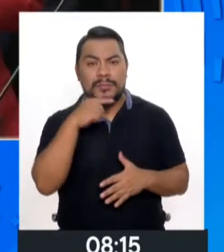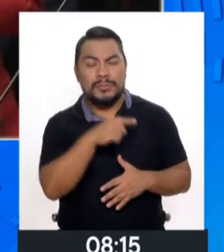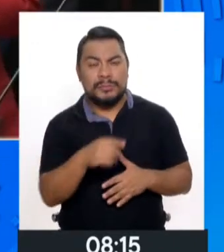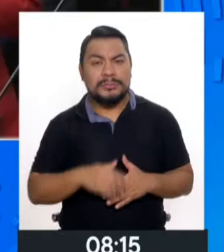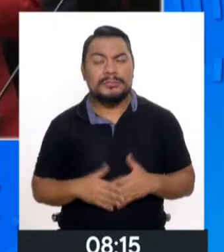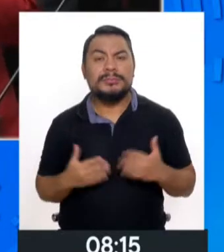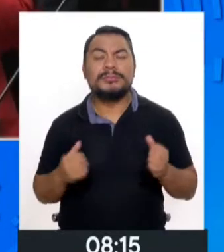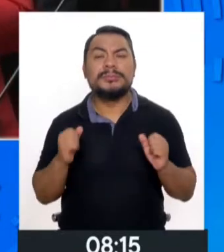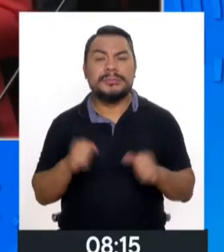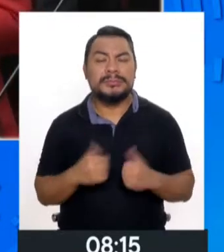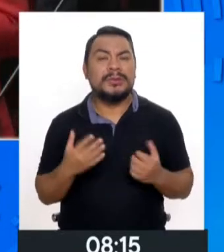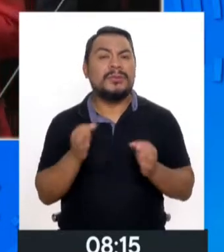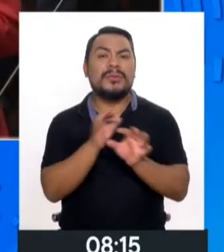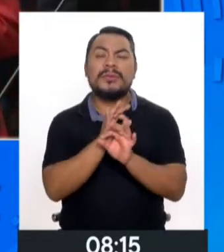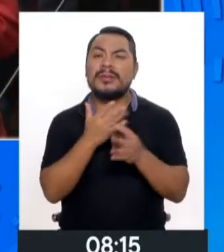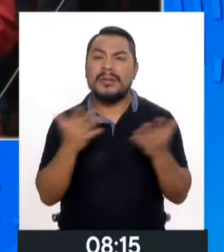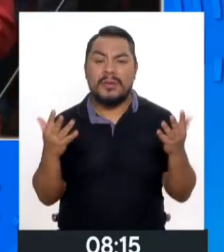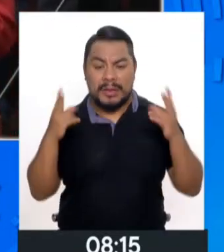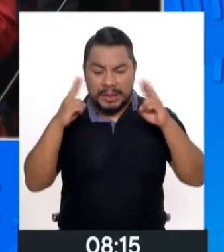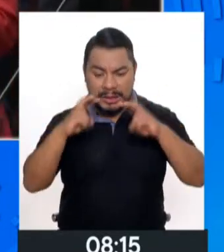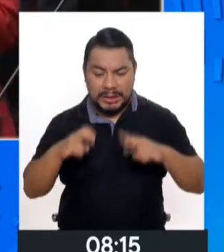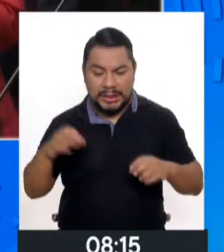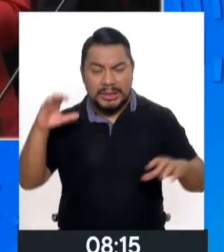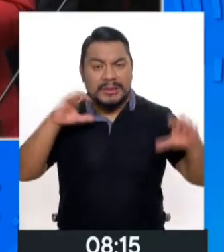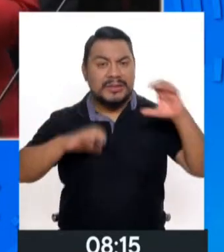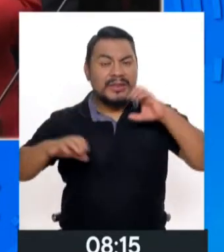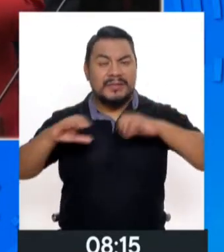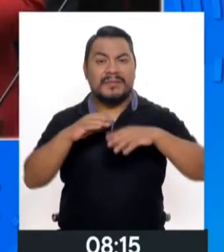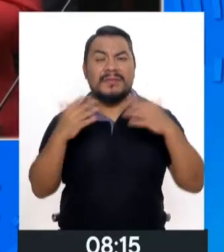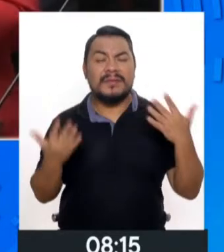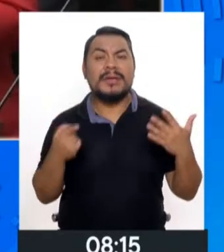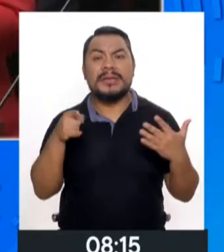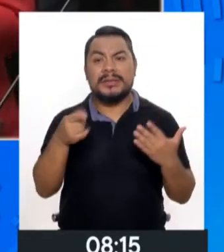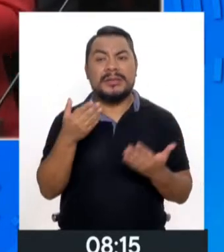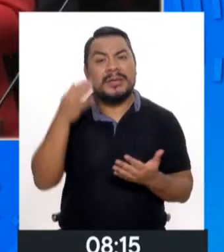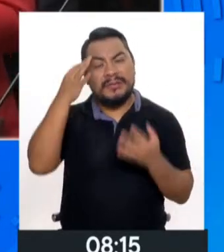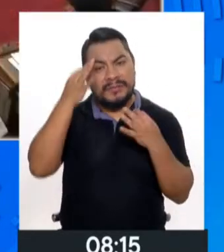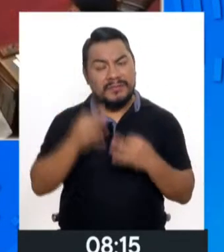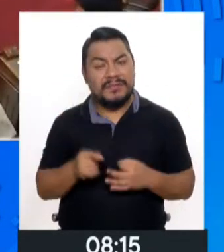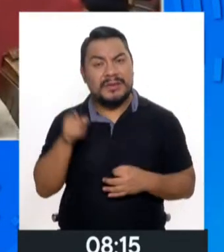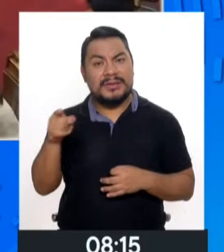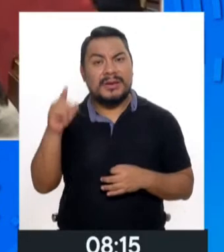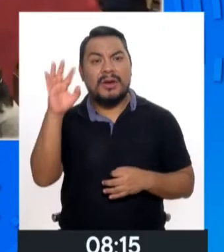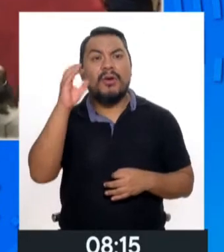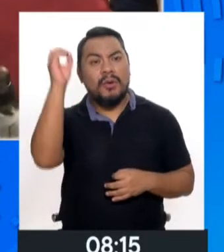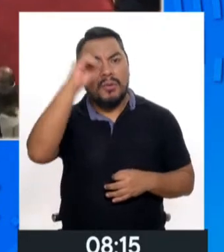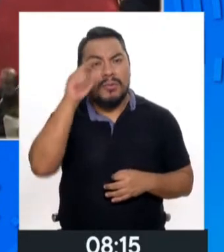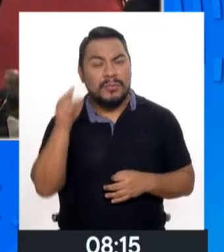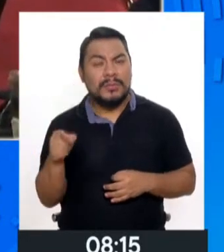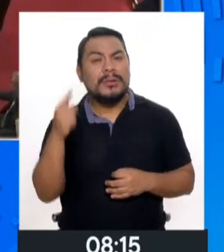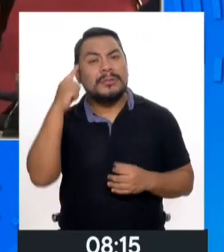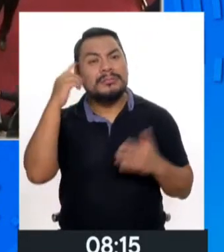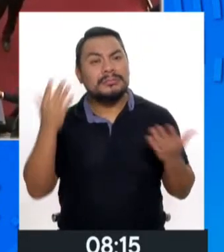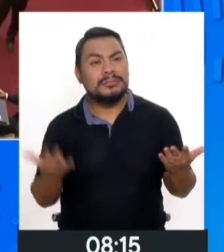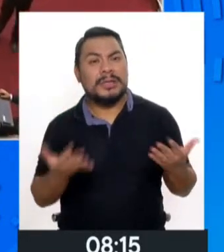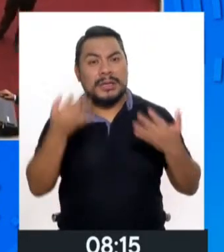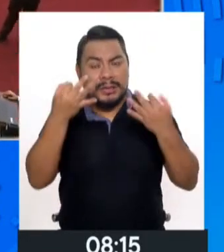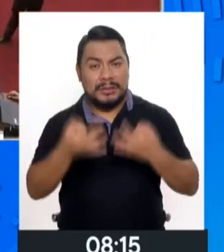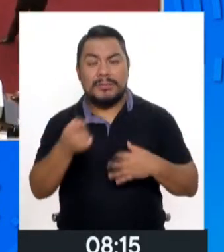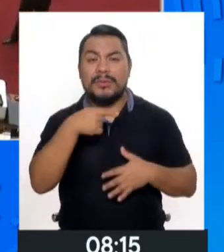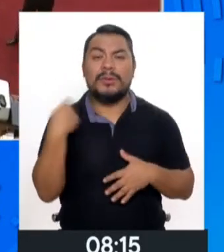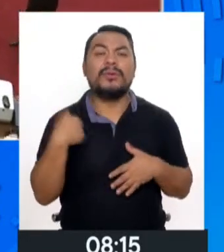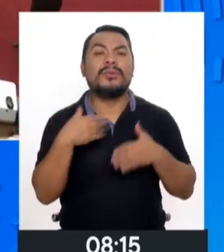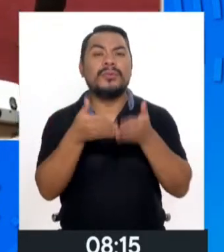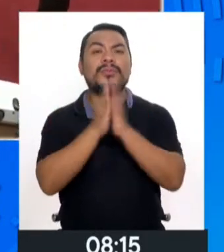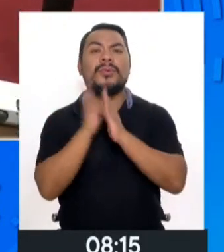No hay ningún estudio científico que avale tales afirmaciones. Por lo tanto, realmente yo